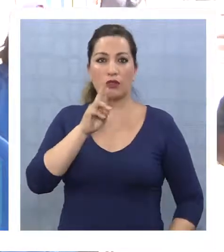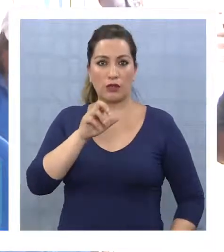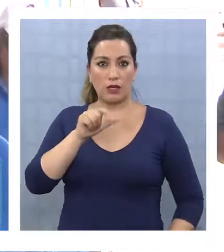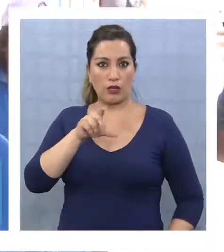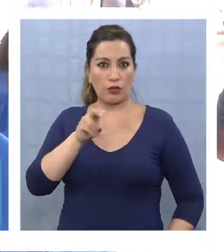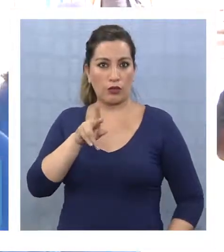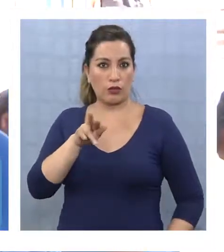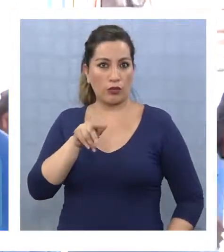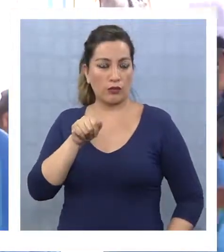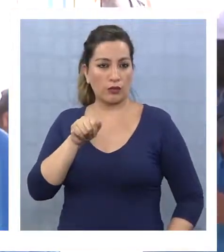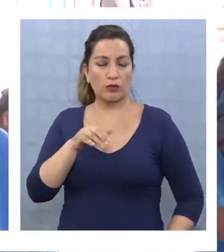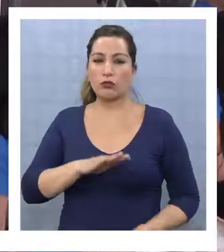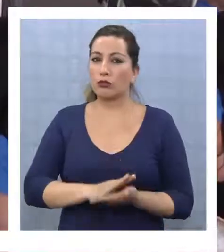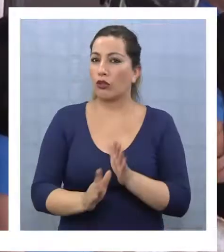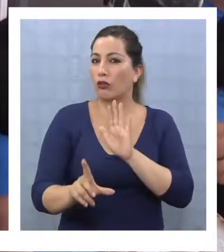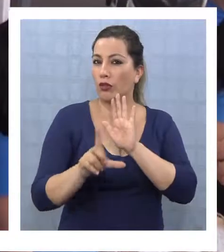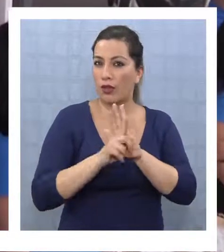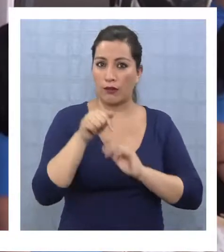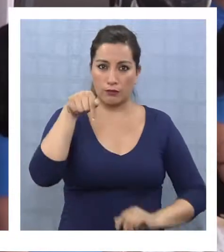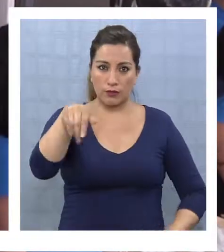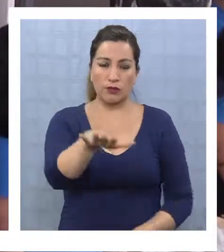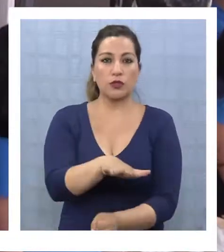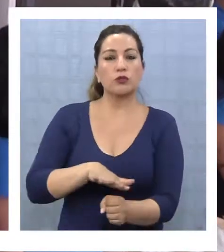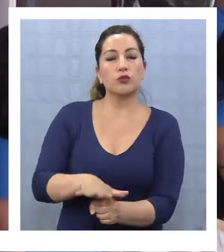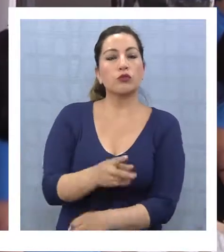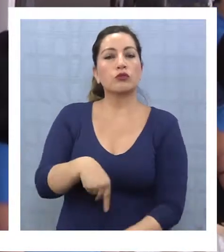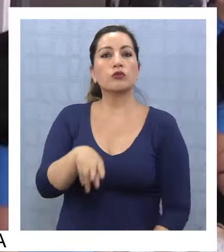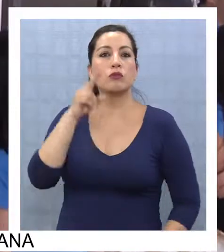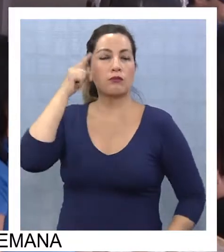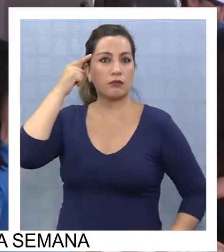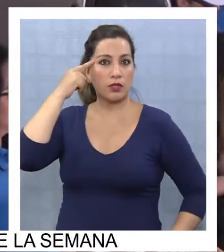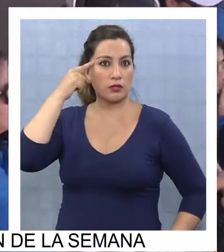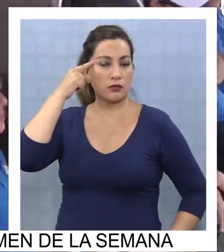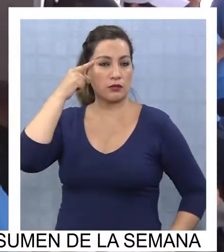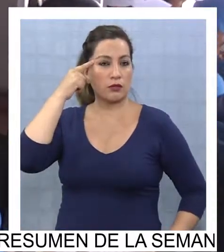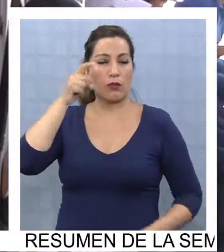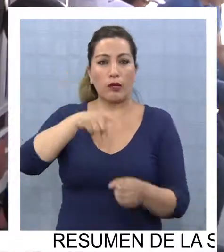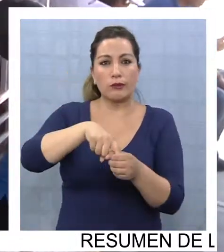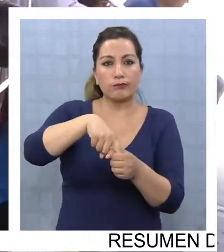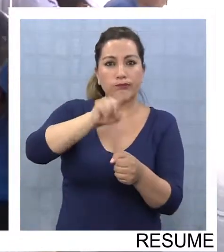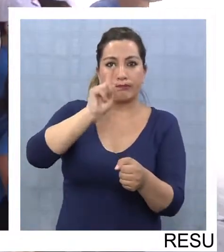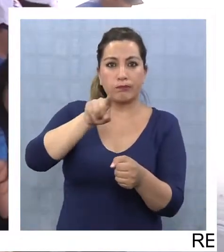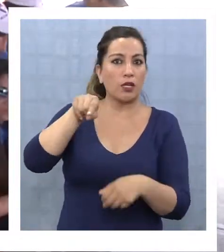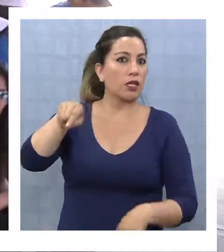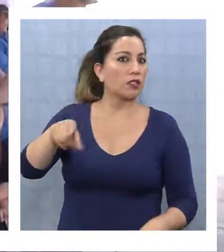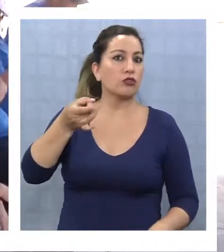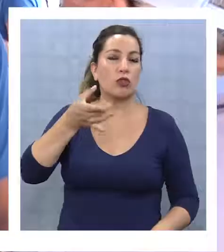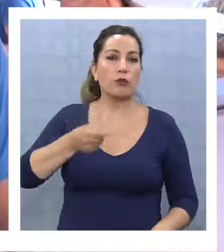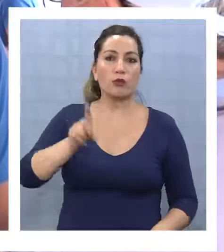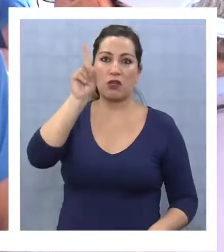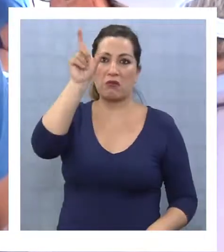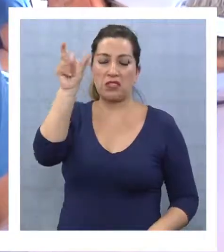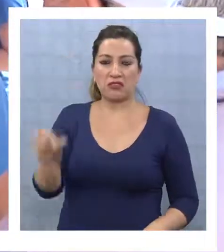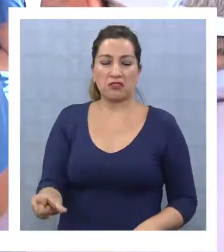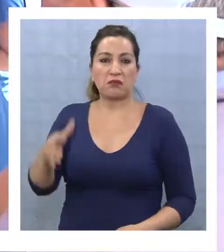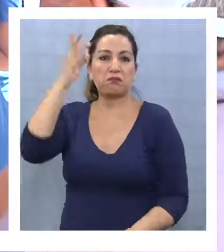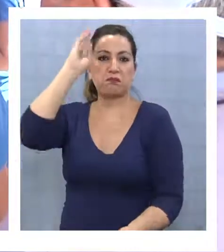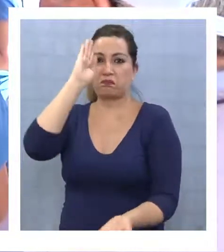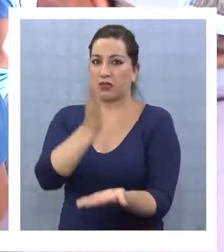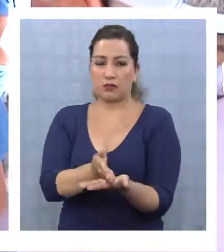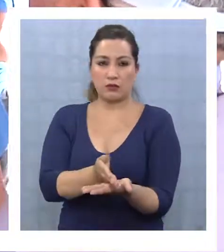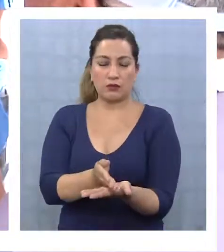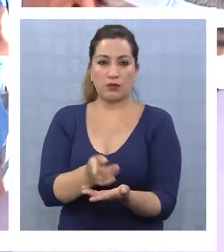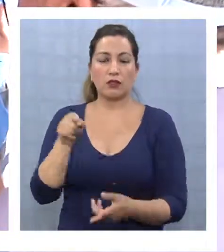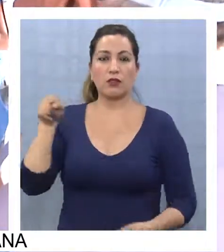de acuerdo a los presupuestos establecidos legalmente. En este caso consideramos que dichas desvinculaciones son absolutamente arbitrarias y que en este